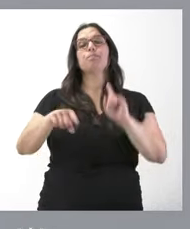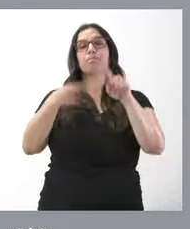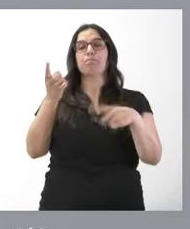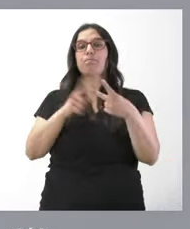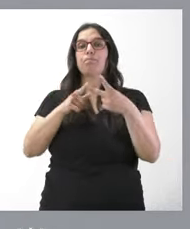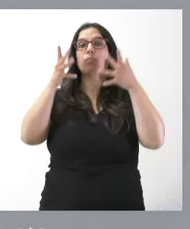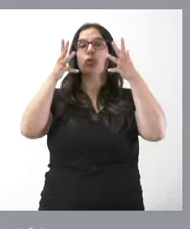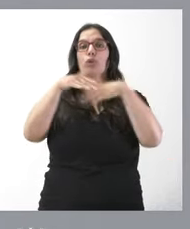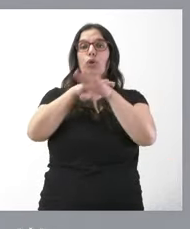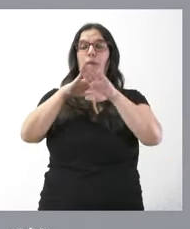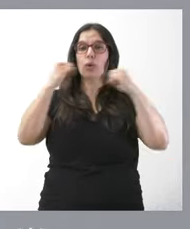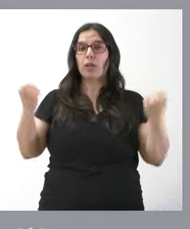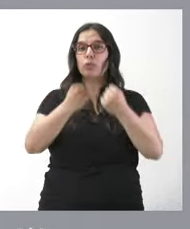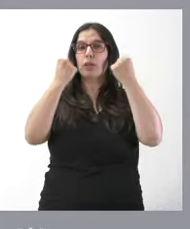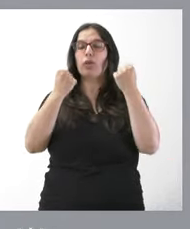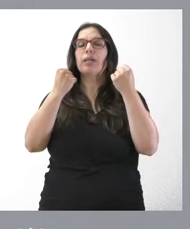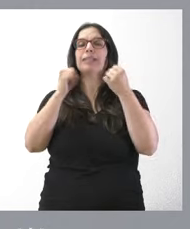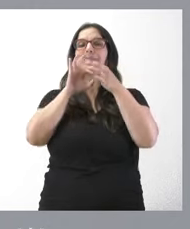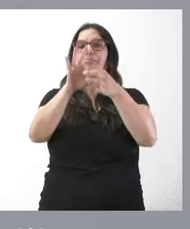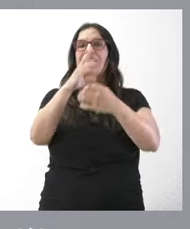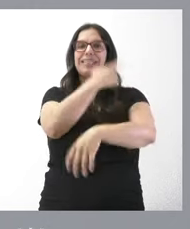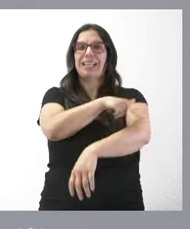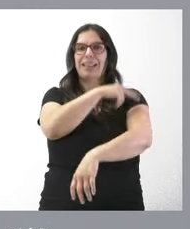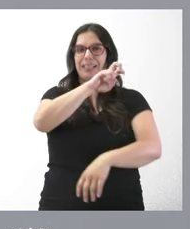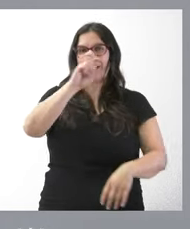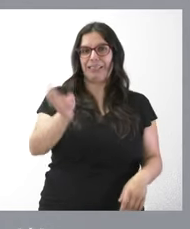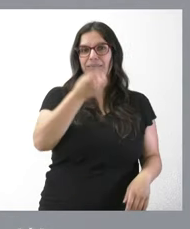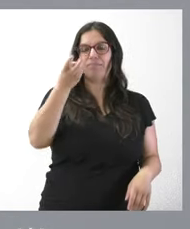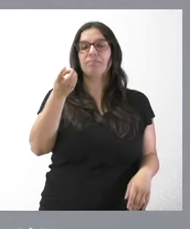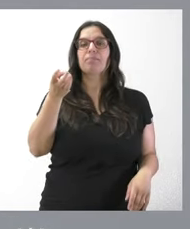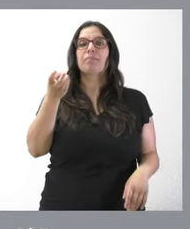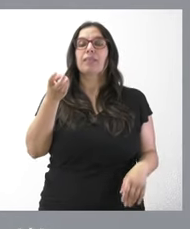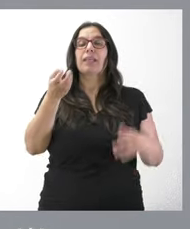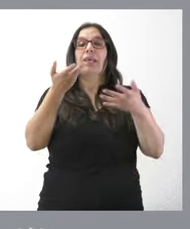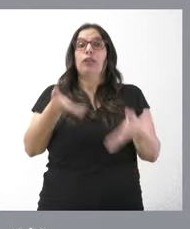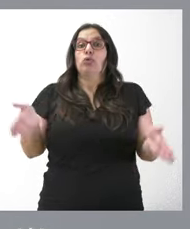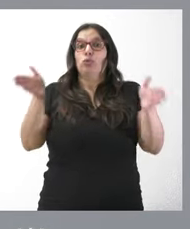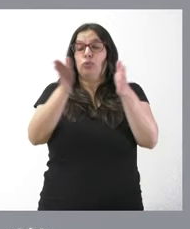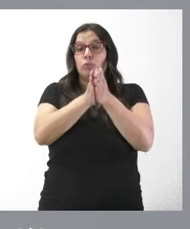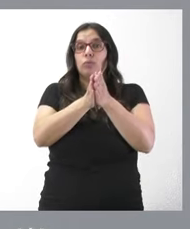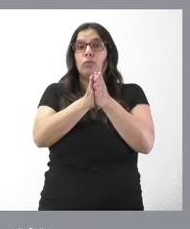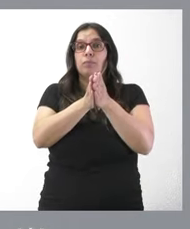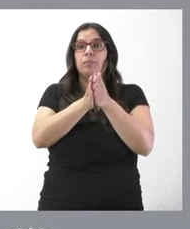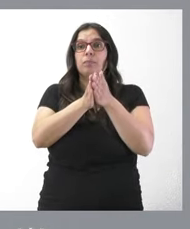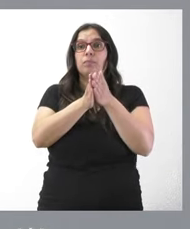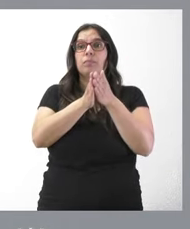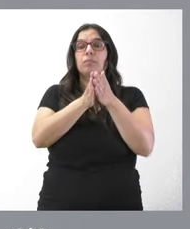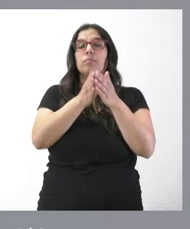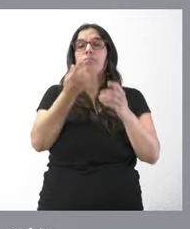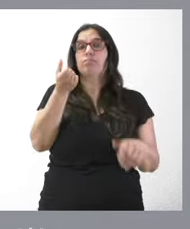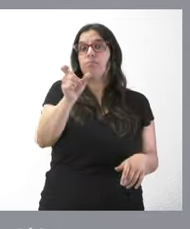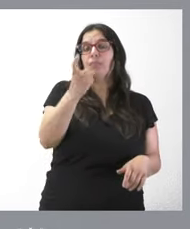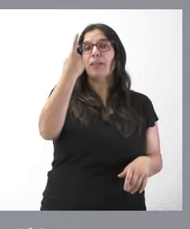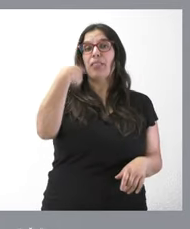Gobierno un conjunto de actuaciones en materia sanitaria, que en su conjunto alcanzan la cifra de